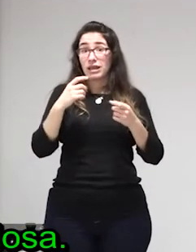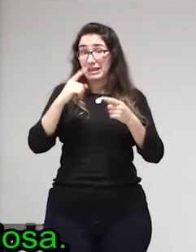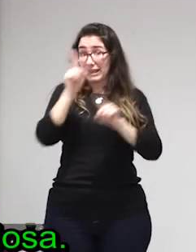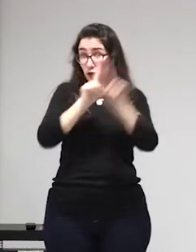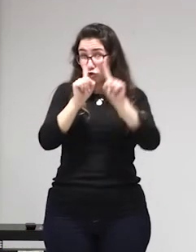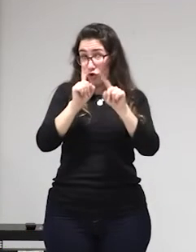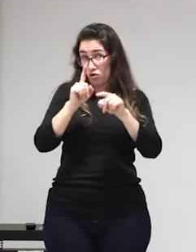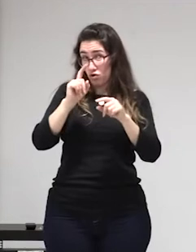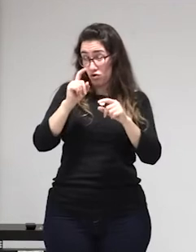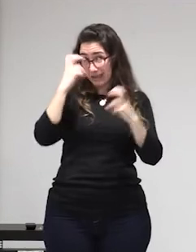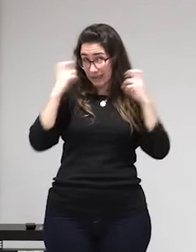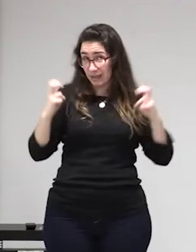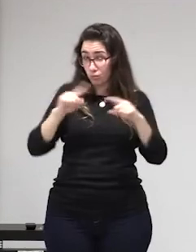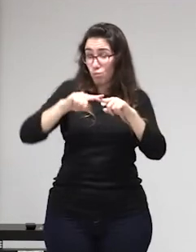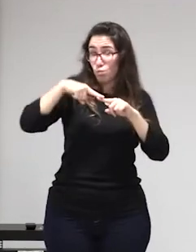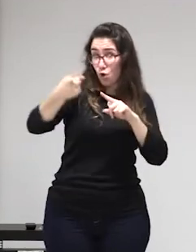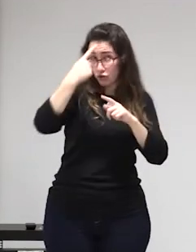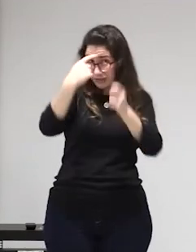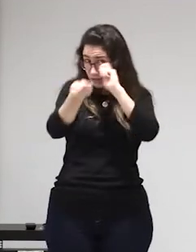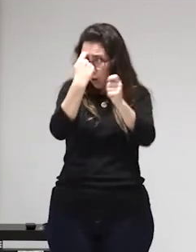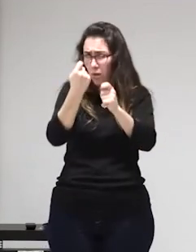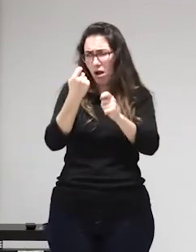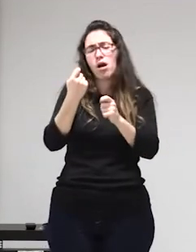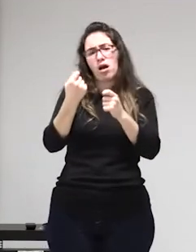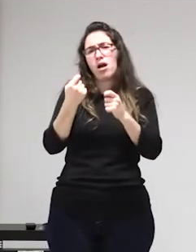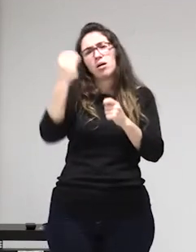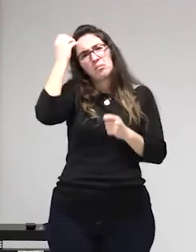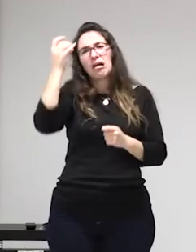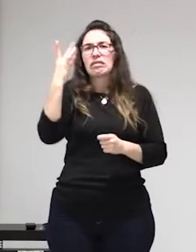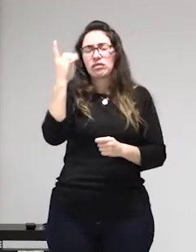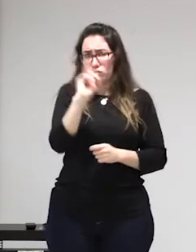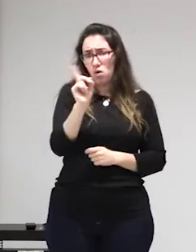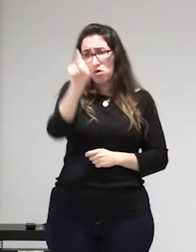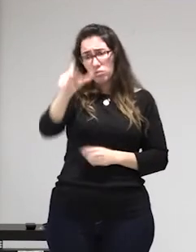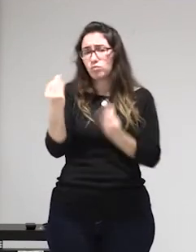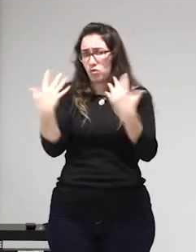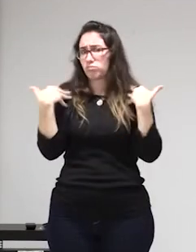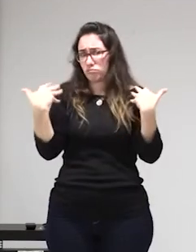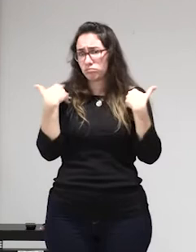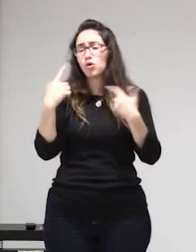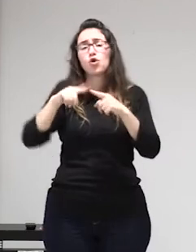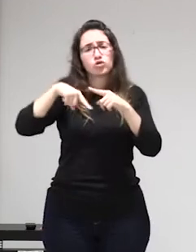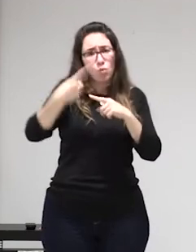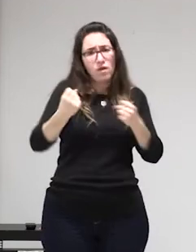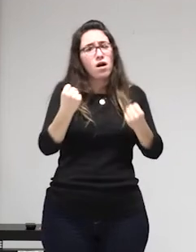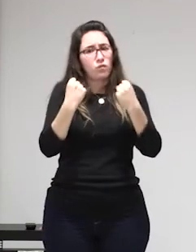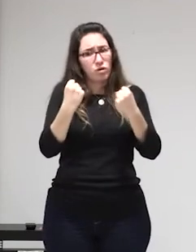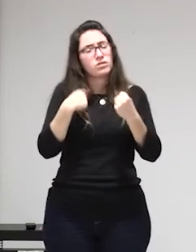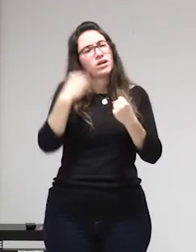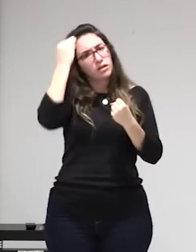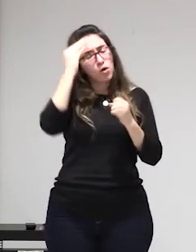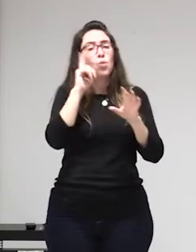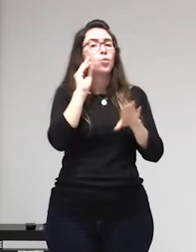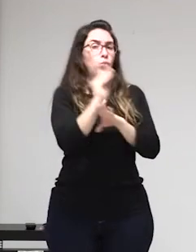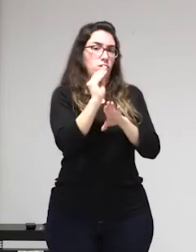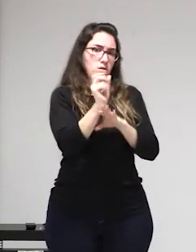ponga un poco nerviosa no realmente hay pérdidas de sentido de la realidad hay pensamientos intrusivos hay